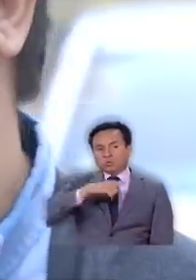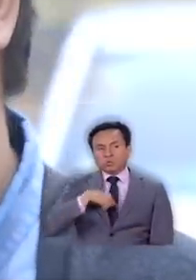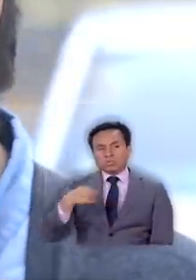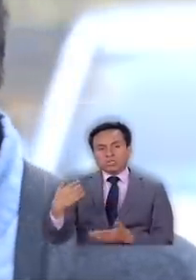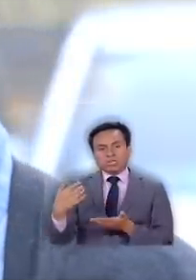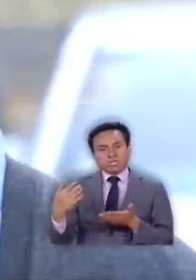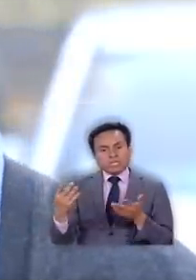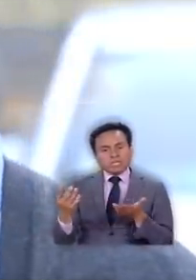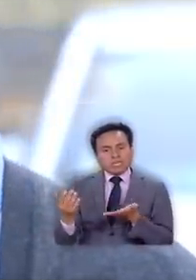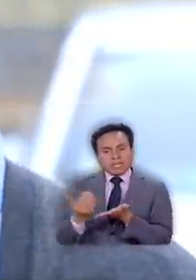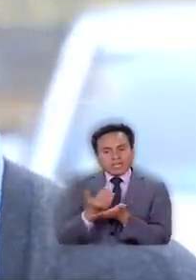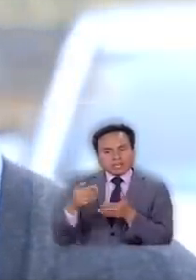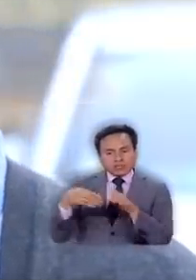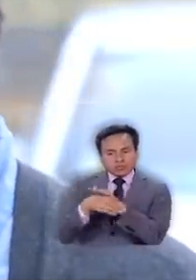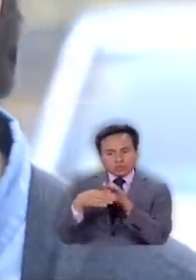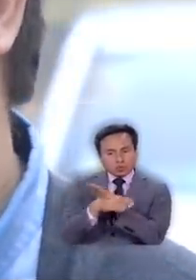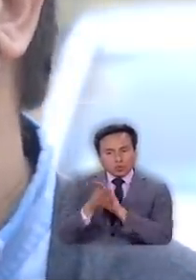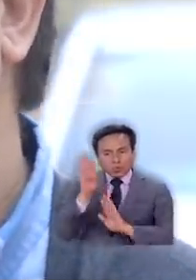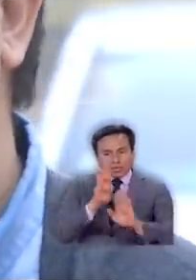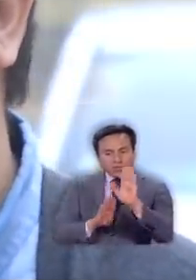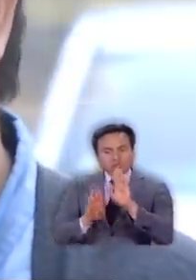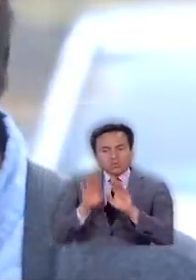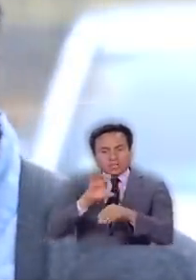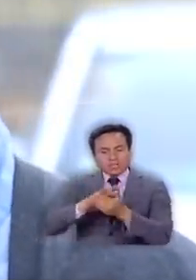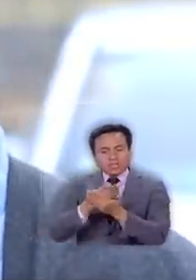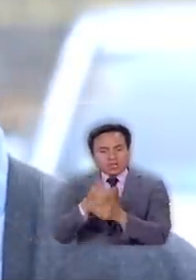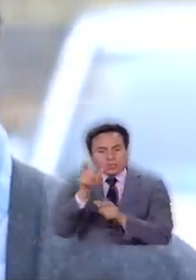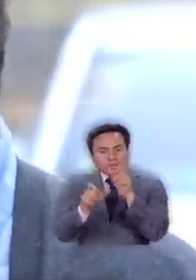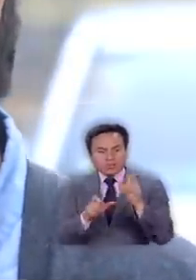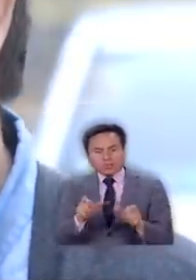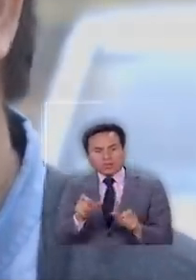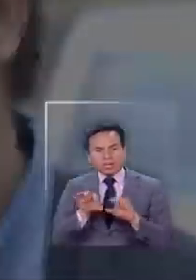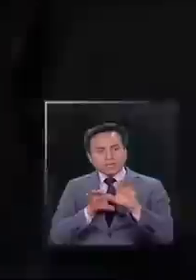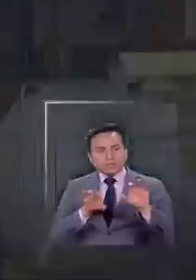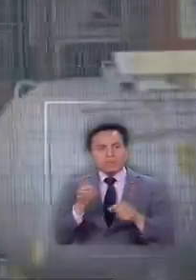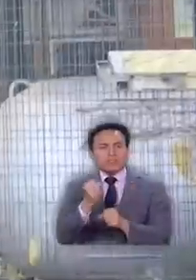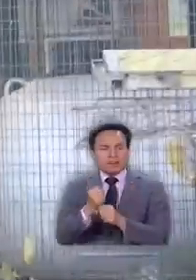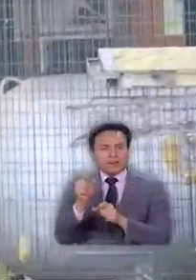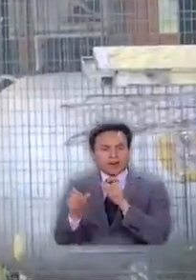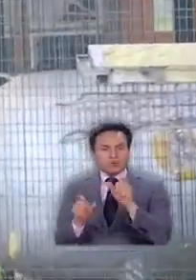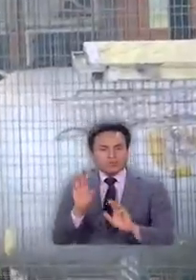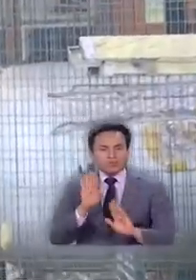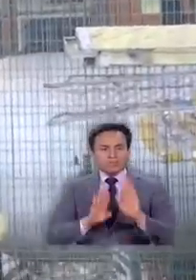ingresos por un tema de cuidado sanitario de cuidado a la población y a los equipos de trabajo.